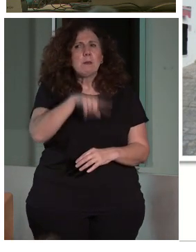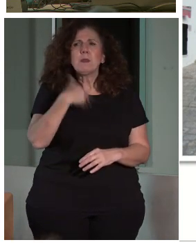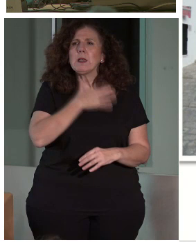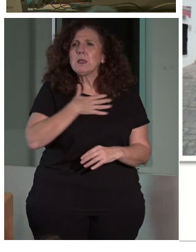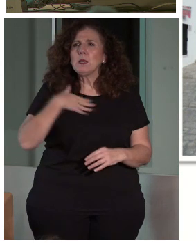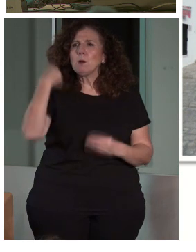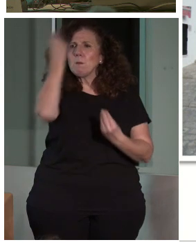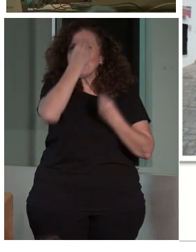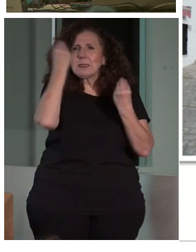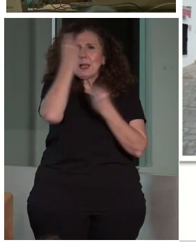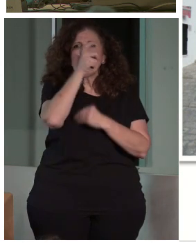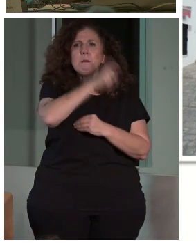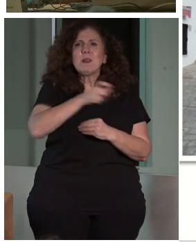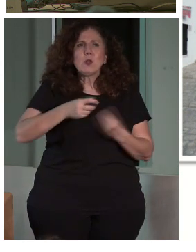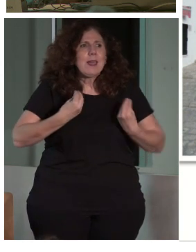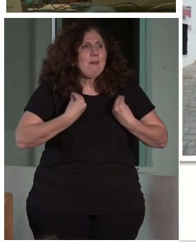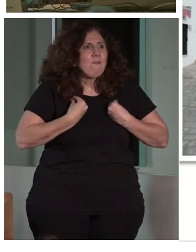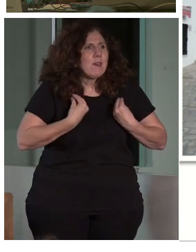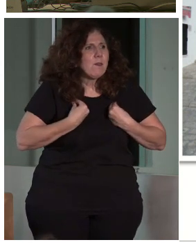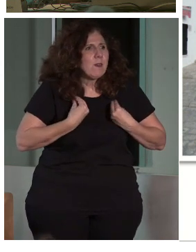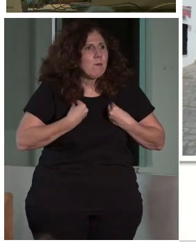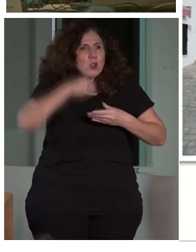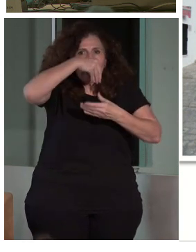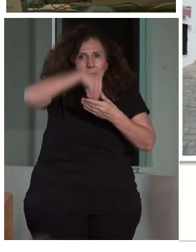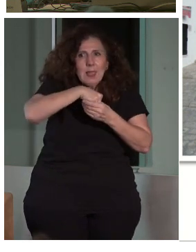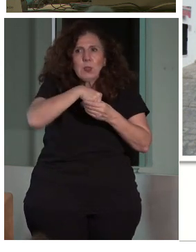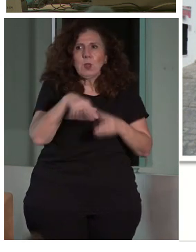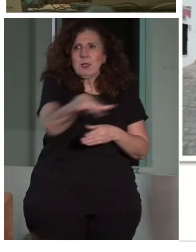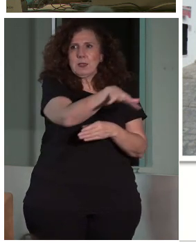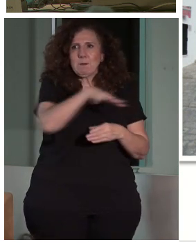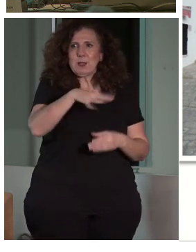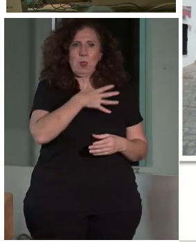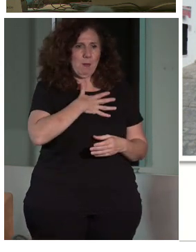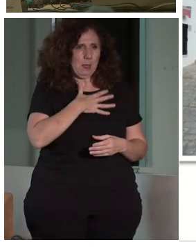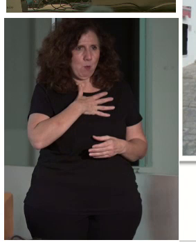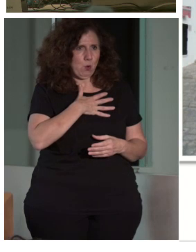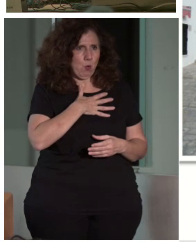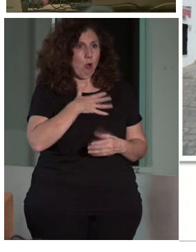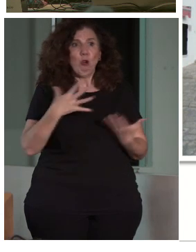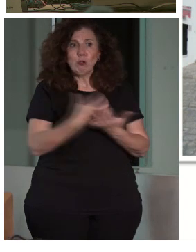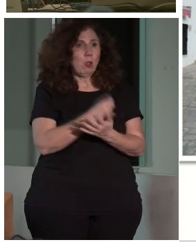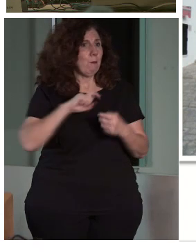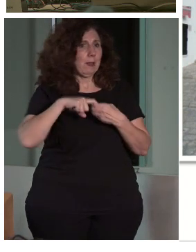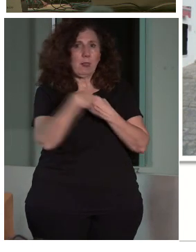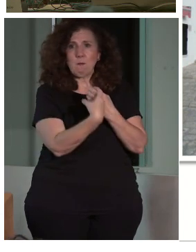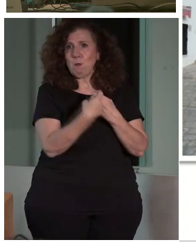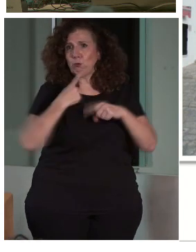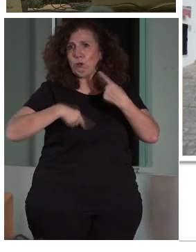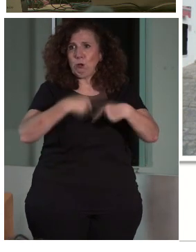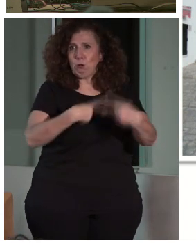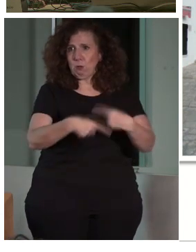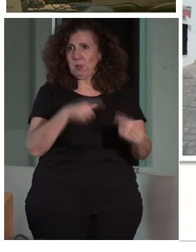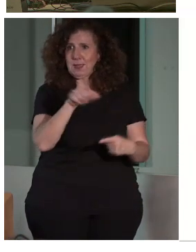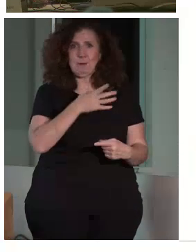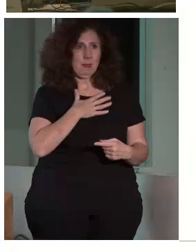no quiero olvidarme de las personas que vivimos en el patrimonio. Todos participamos diariamente de ese patrimonio cultural, ¿no? Por eso